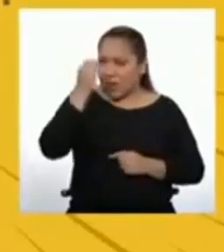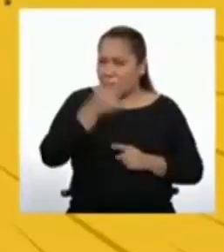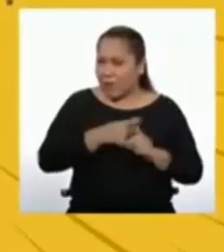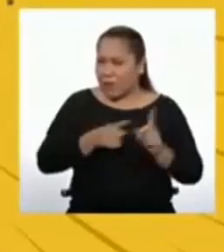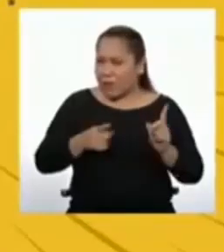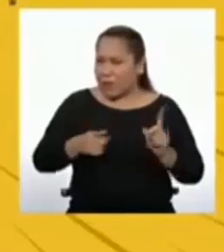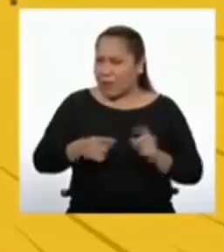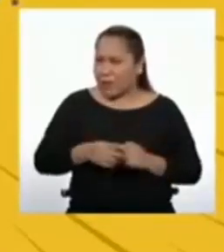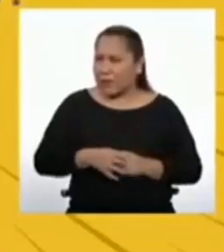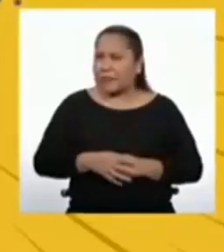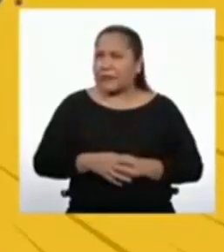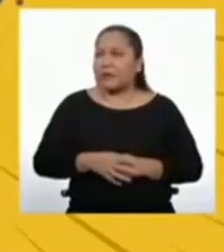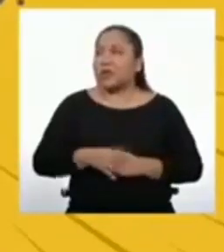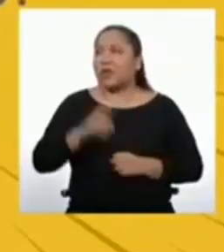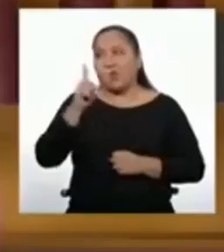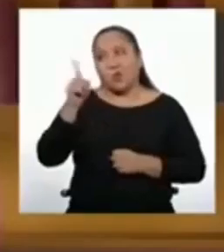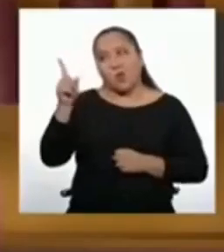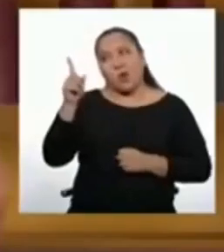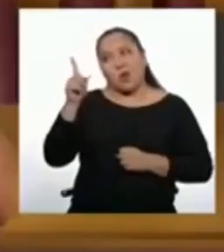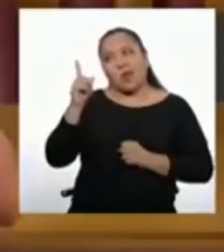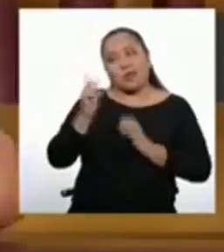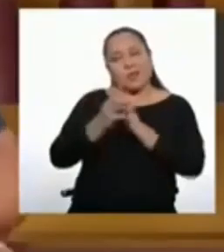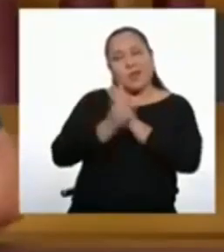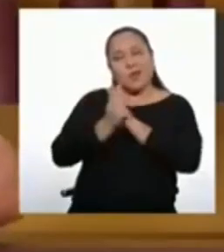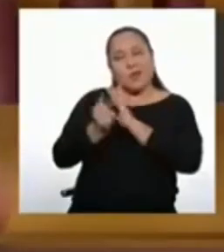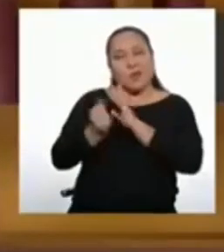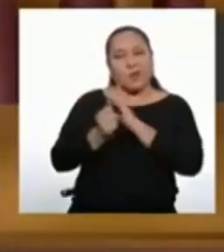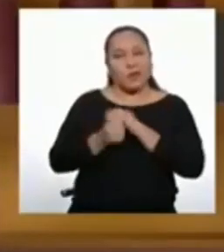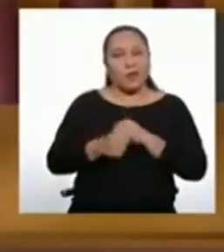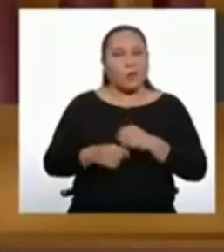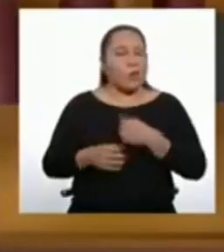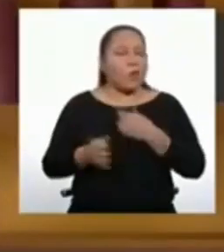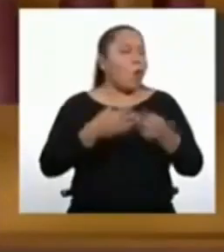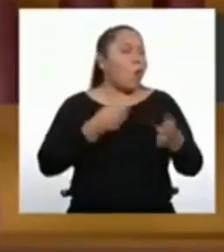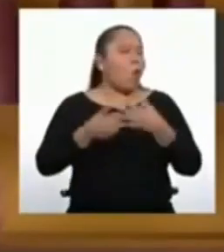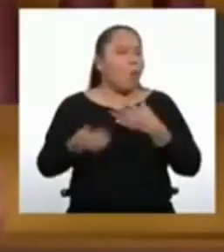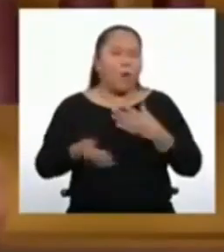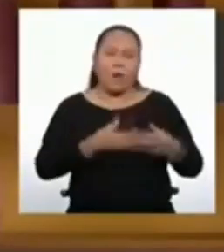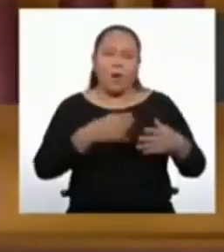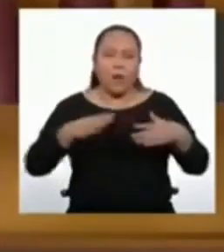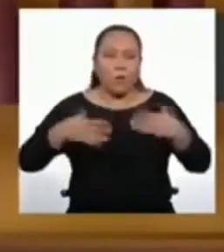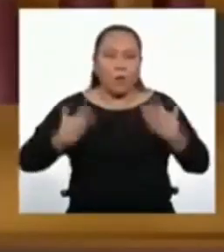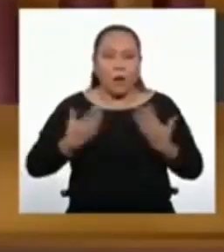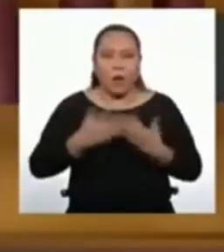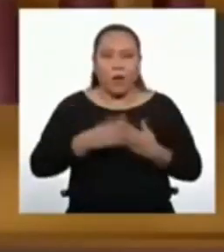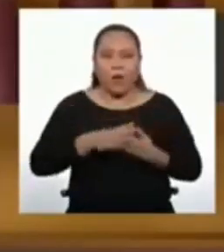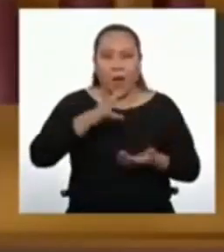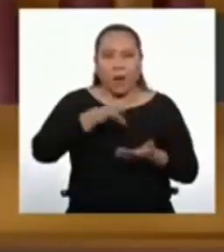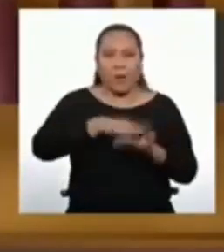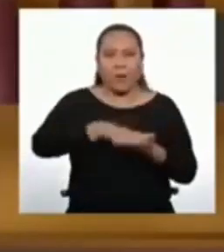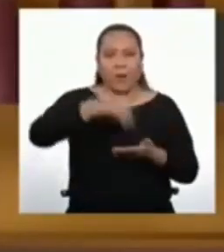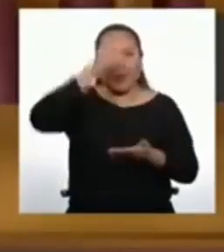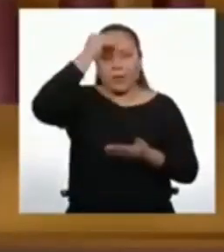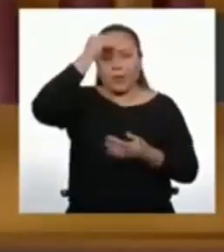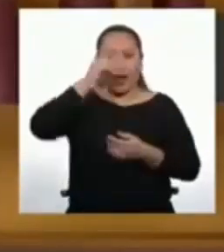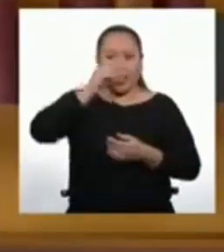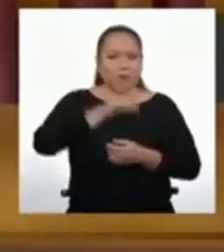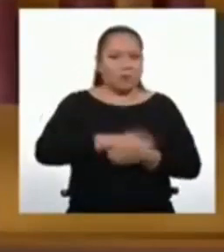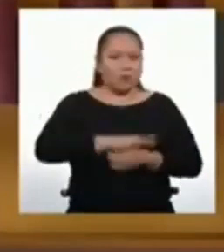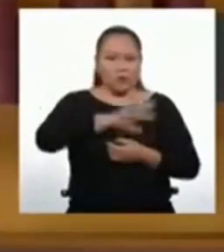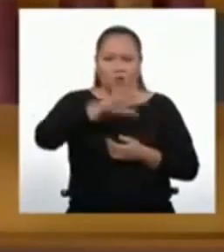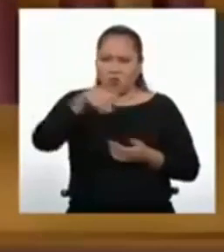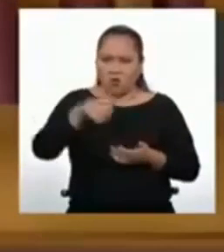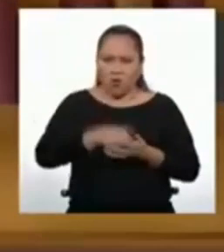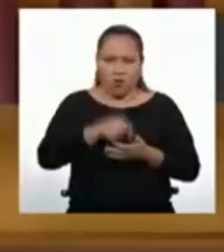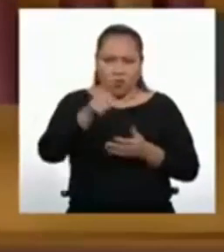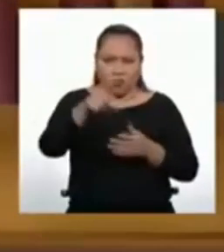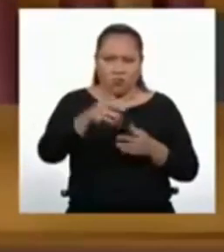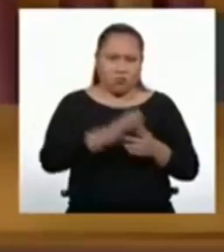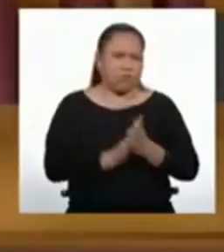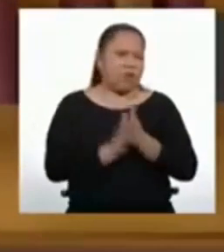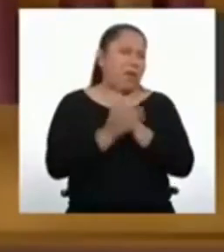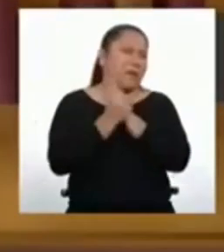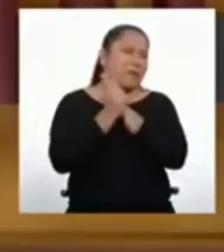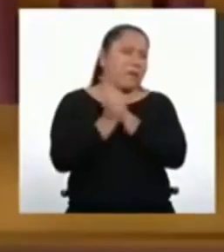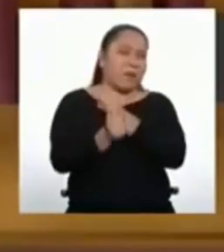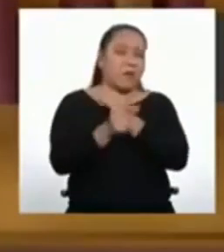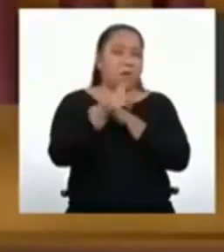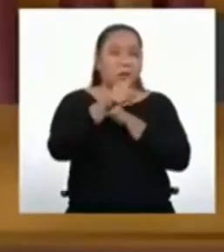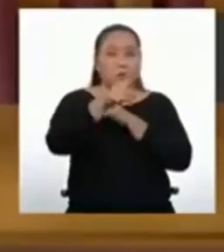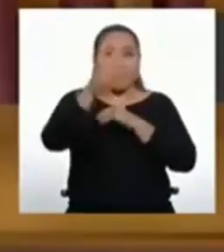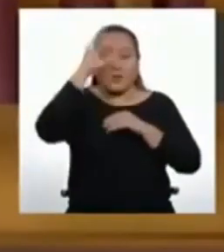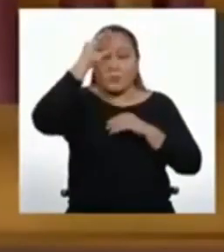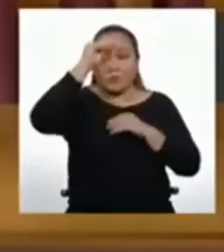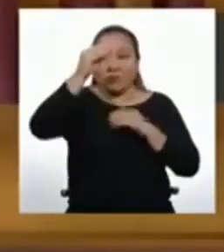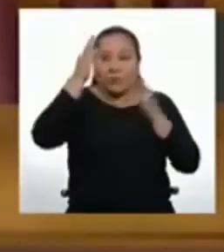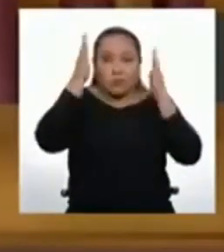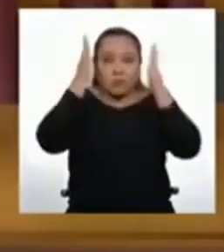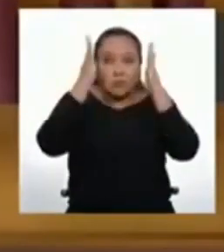Aquí tú eres el experto. Pero cualquiera puede aprender y ser un experto más. Por eso, chicas y chicos, sigan